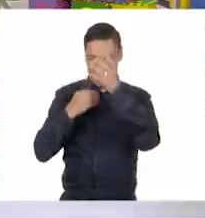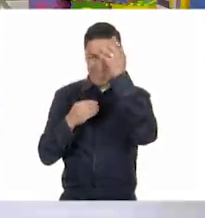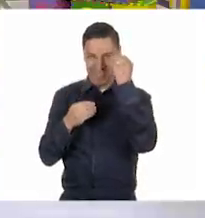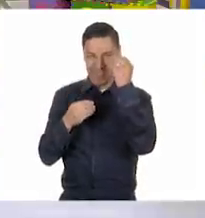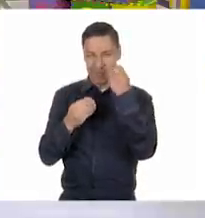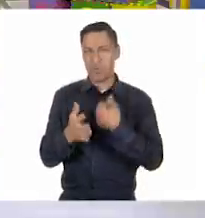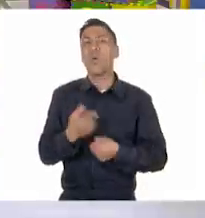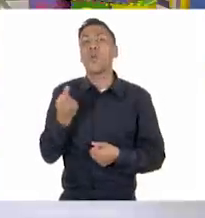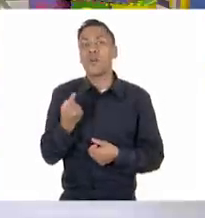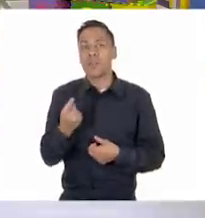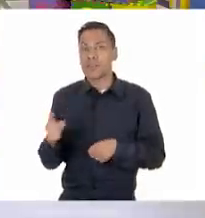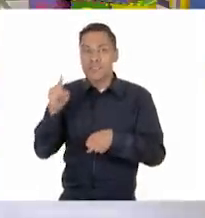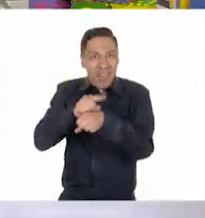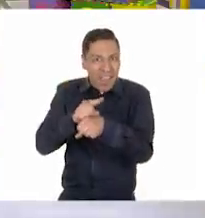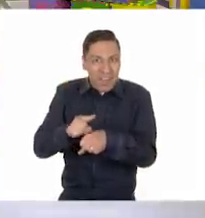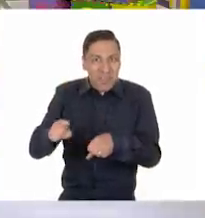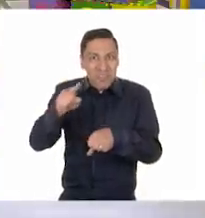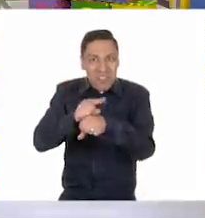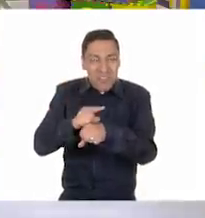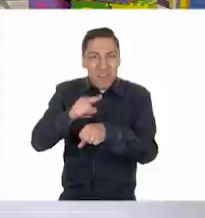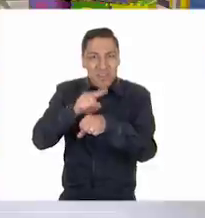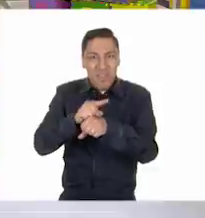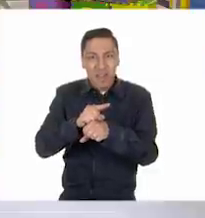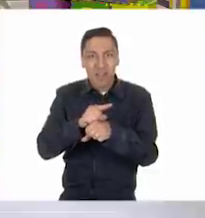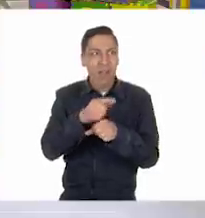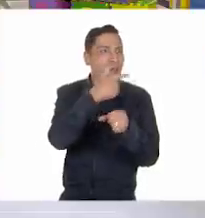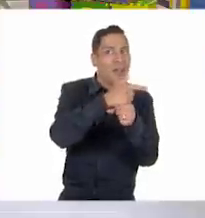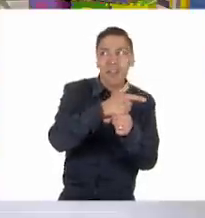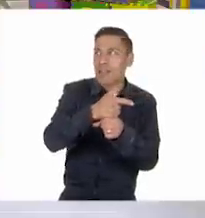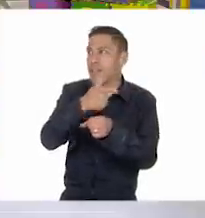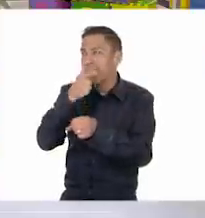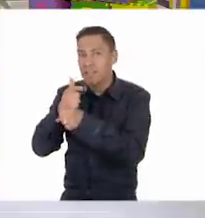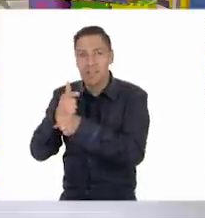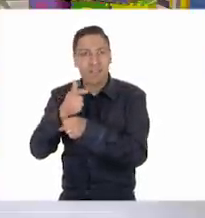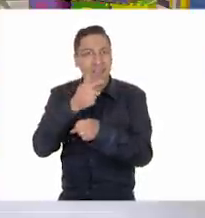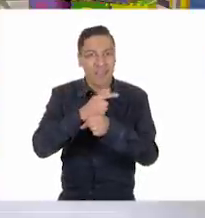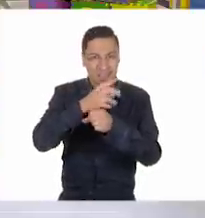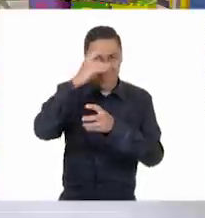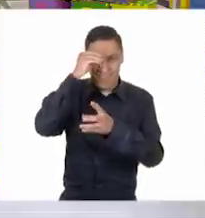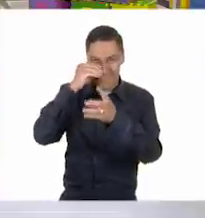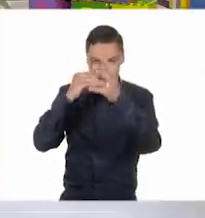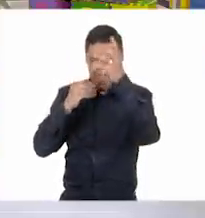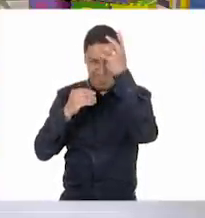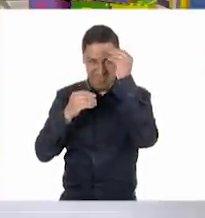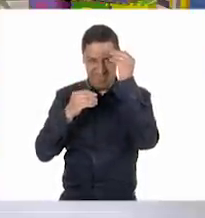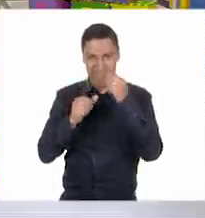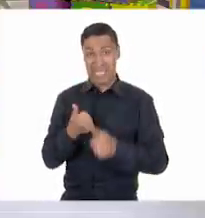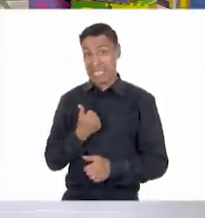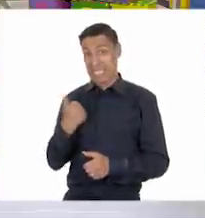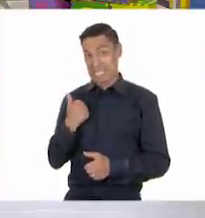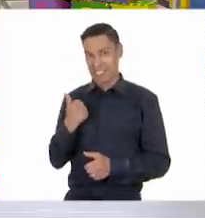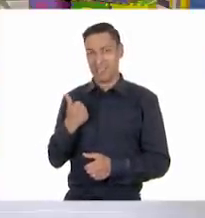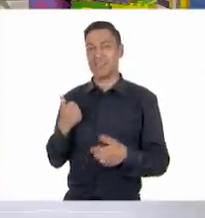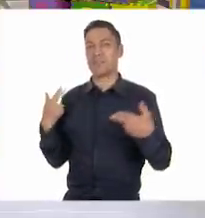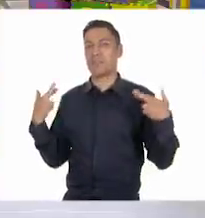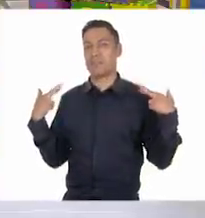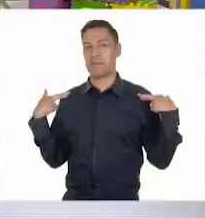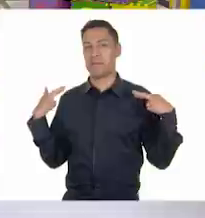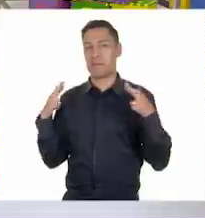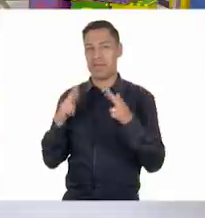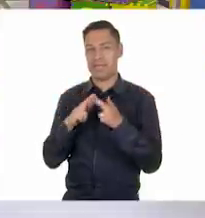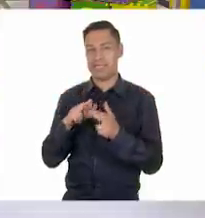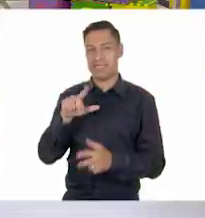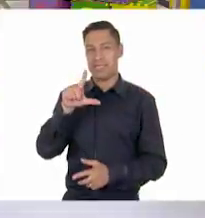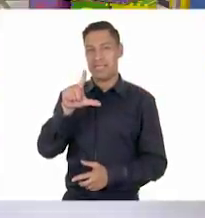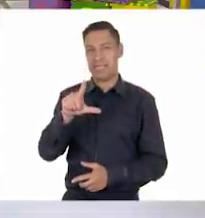días se trata de aprender y de descubrir. Vamos a invitar a la maestra Leni, que ya llegó. Así que démosle la bienvenida.